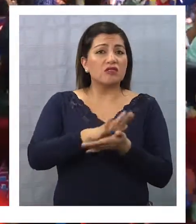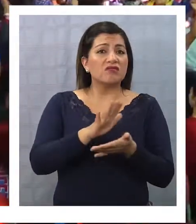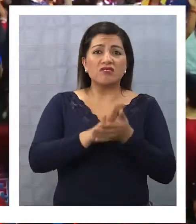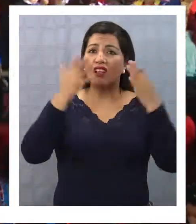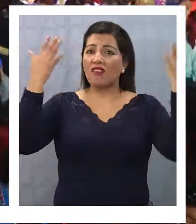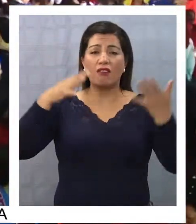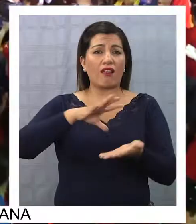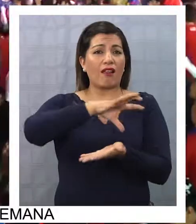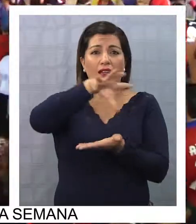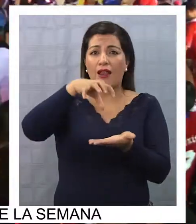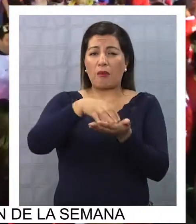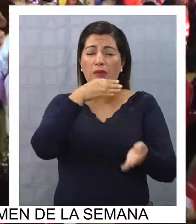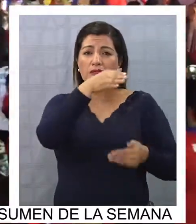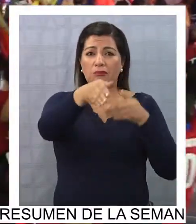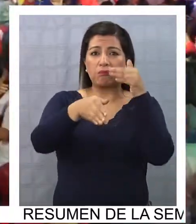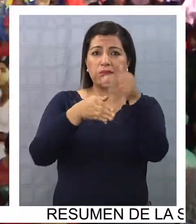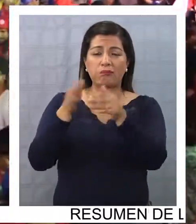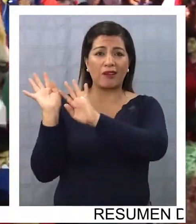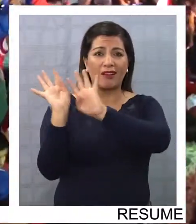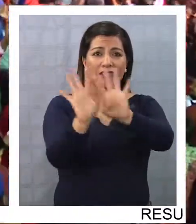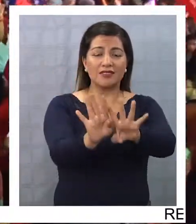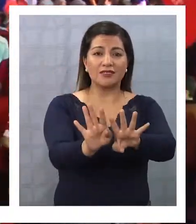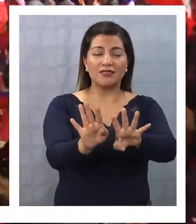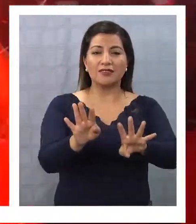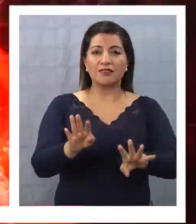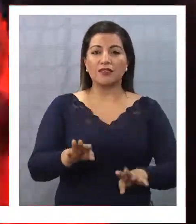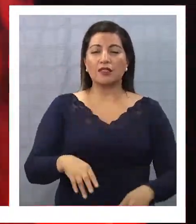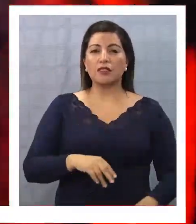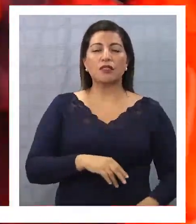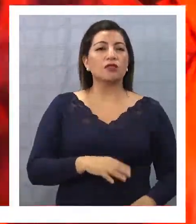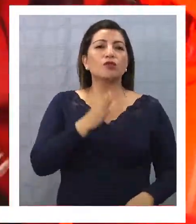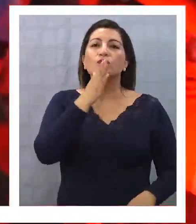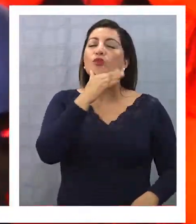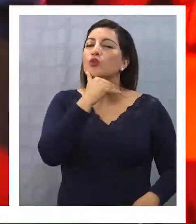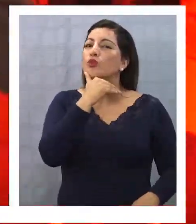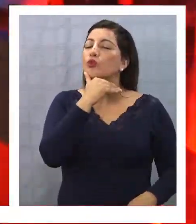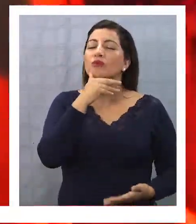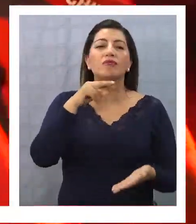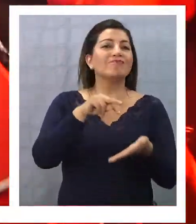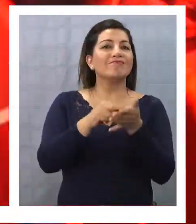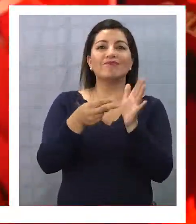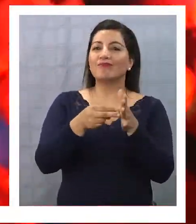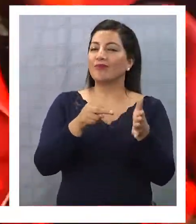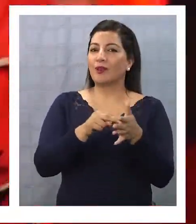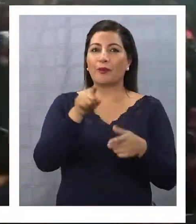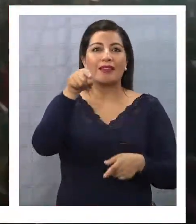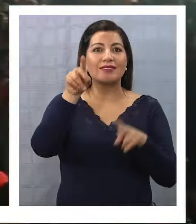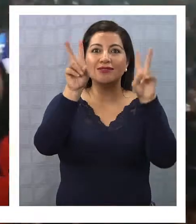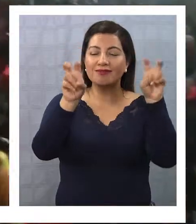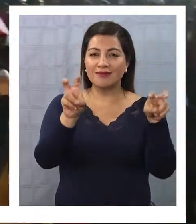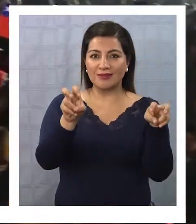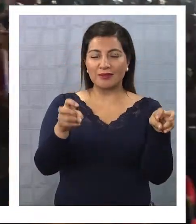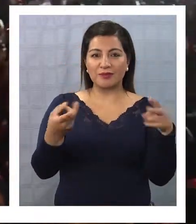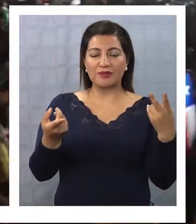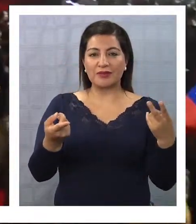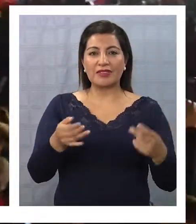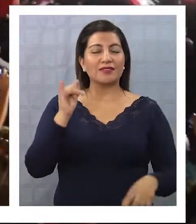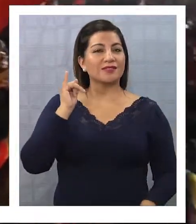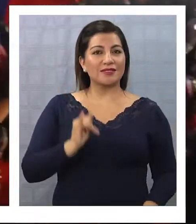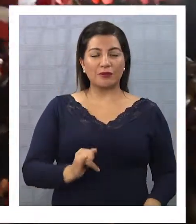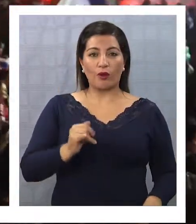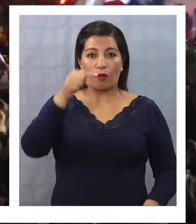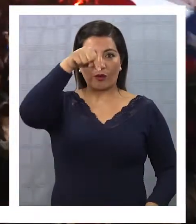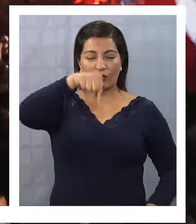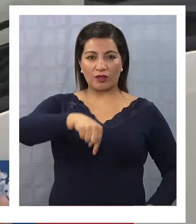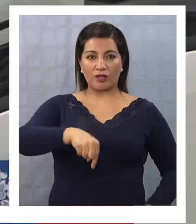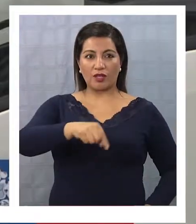plaza, como siempre celebrar sin drama. No hay objeción en ese sentido. precisamente hoy